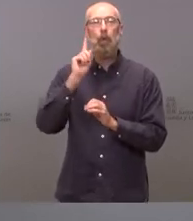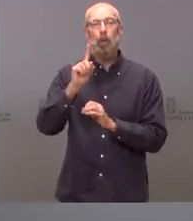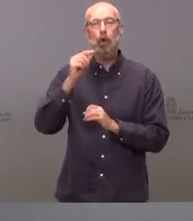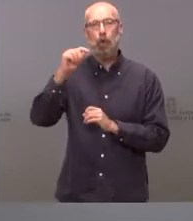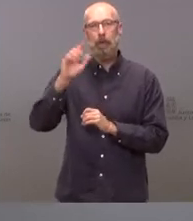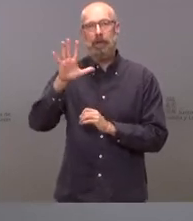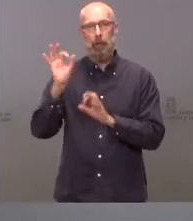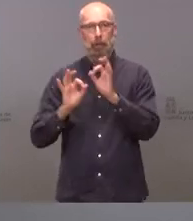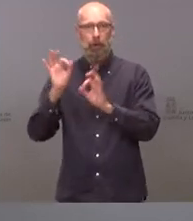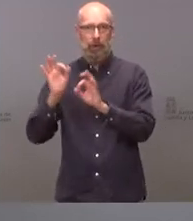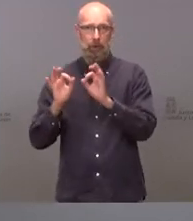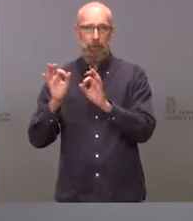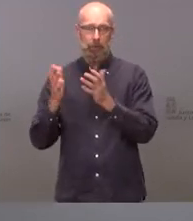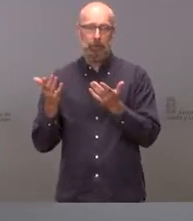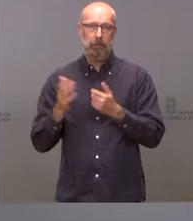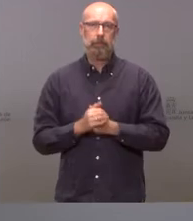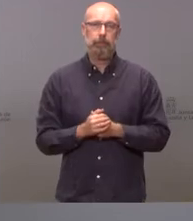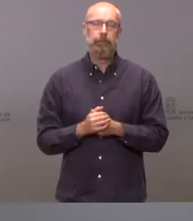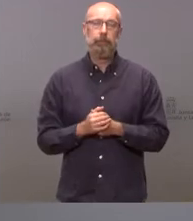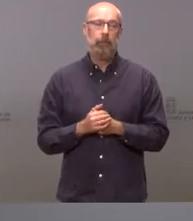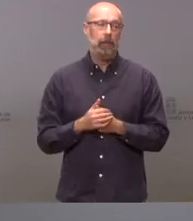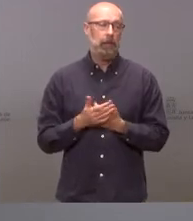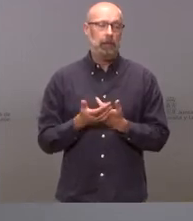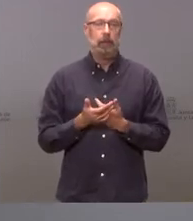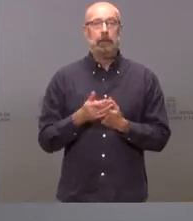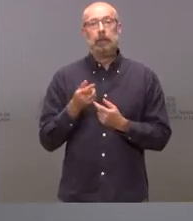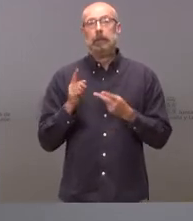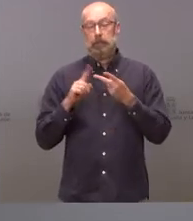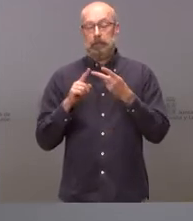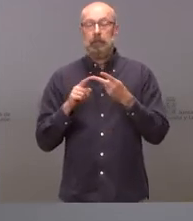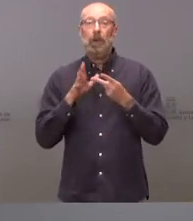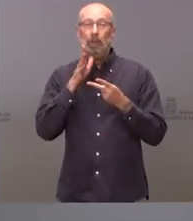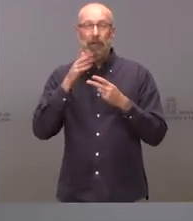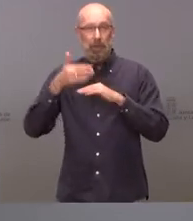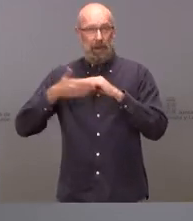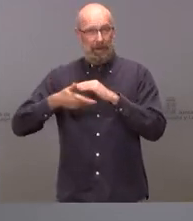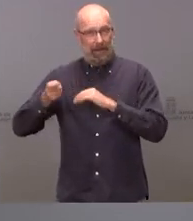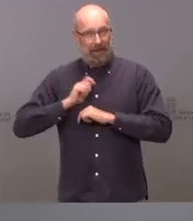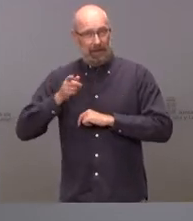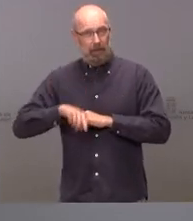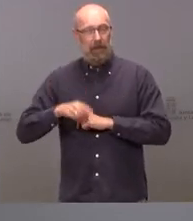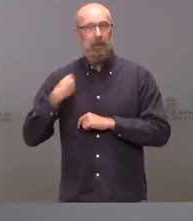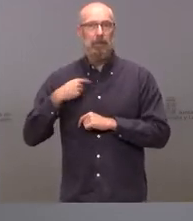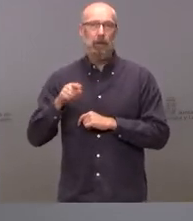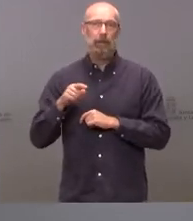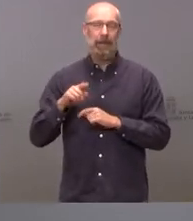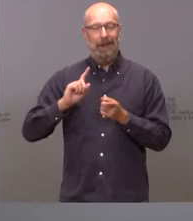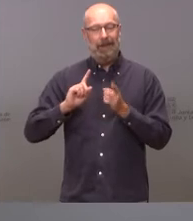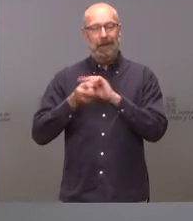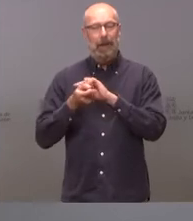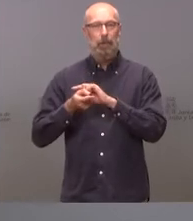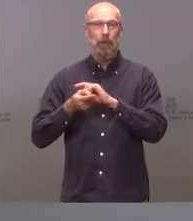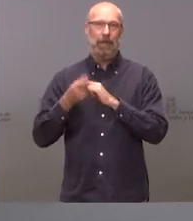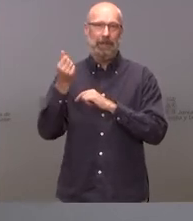claramente por debajo de la inflación prevista. Y el segundo motivo es la reducción en las transferencias, fundamentalmente las